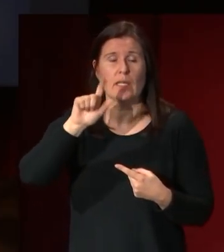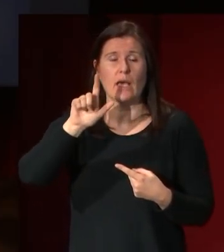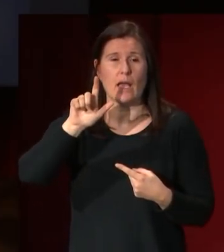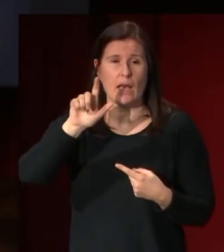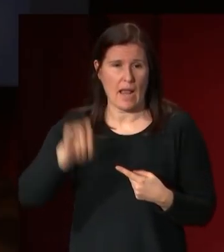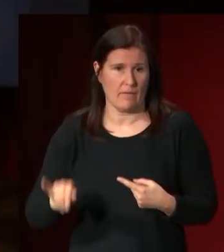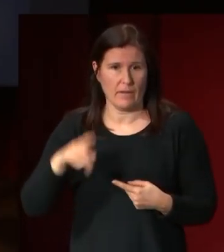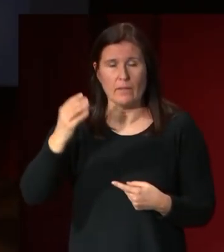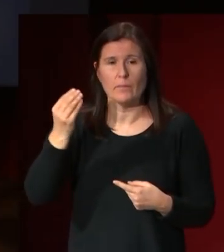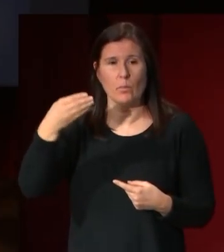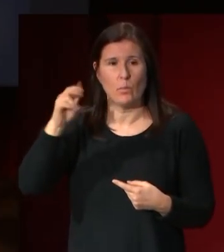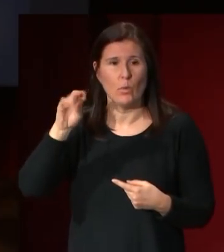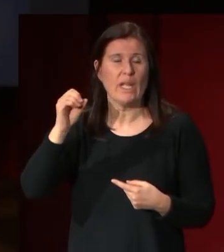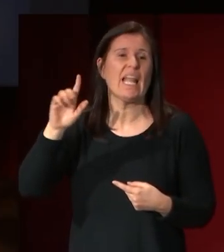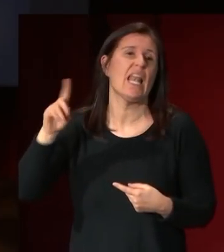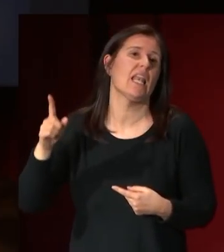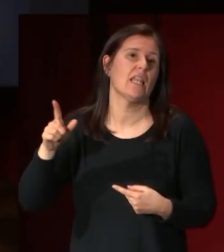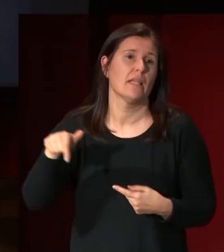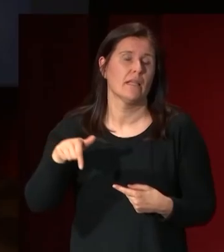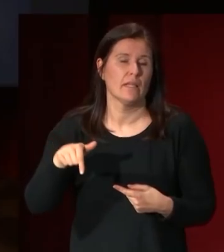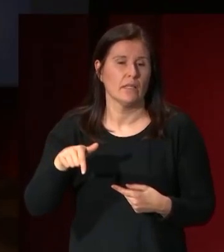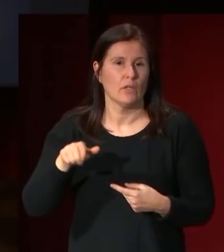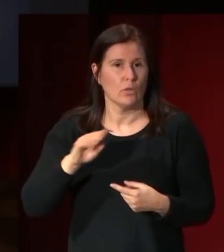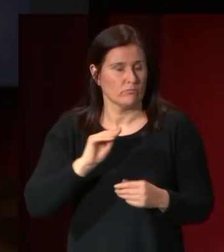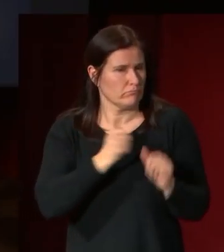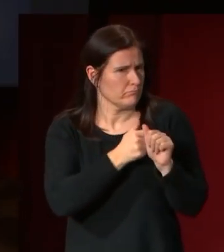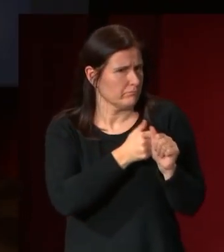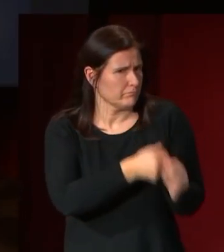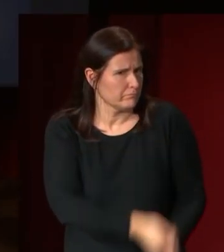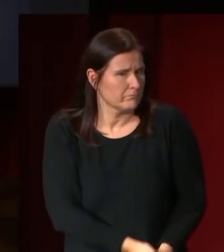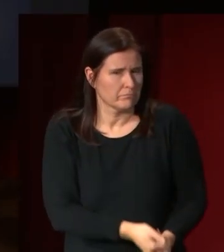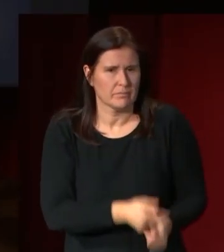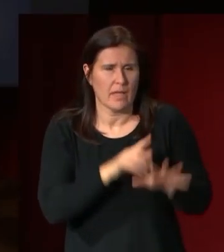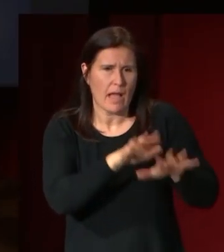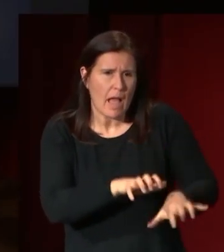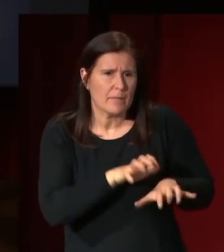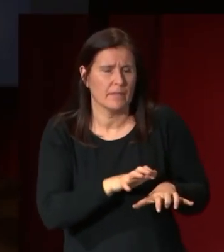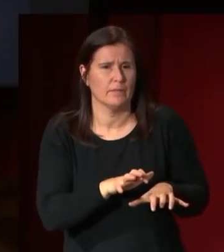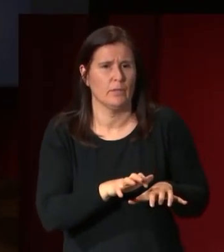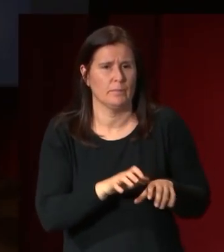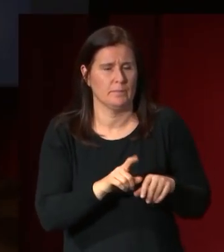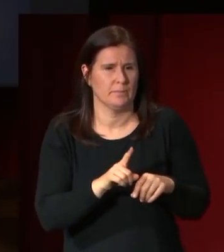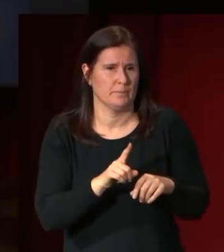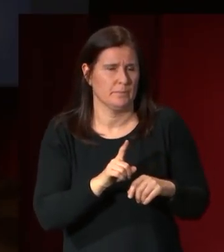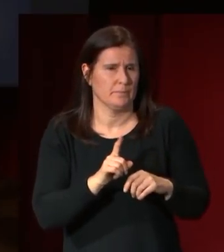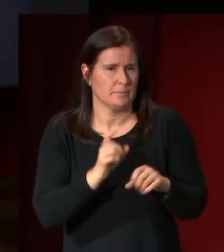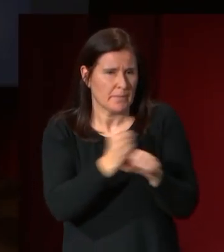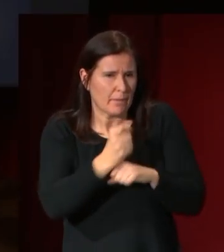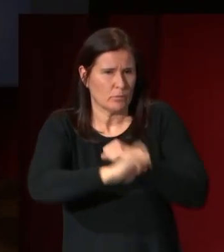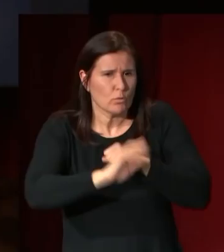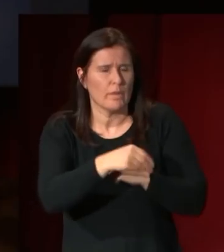que siguió el camino de su padre que aprendió con él que tenía todas las claves de la escultura neoclásica que